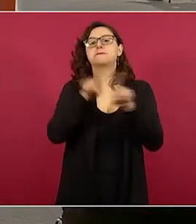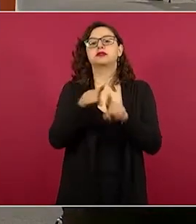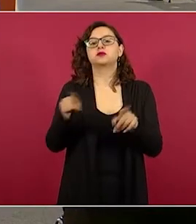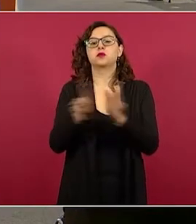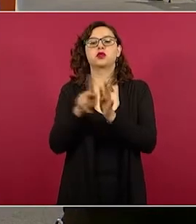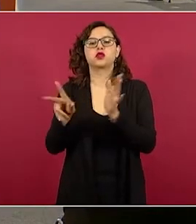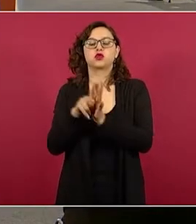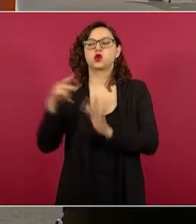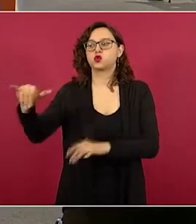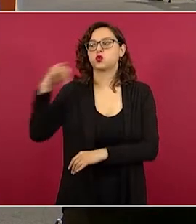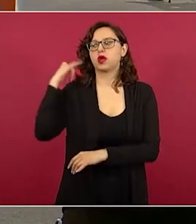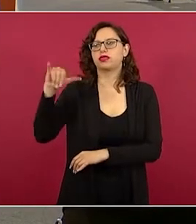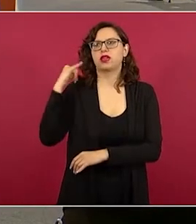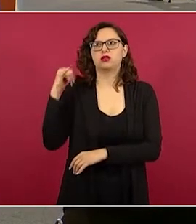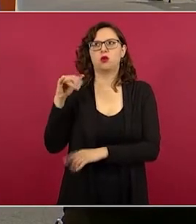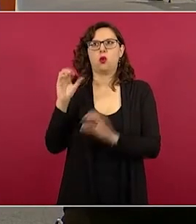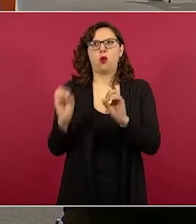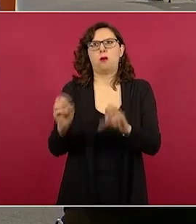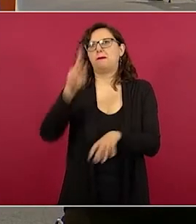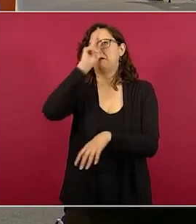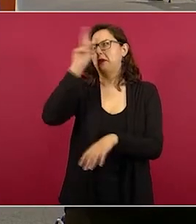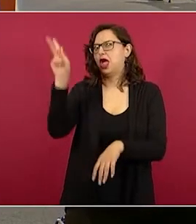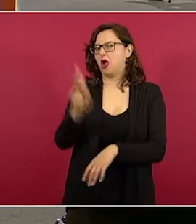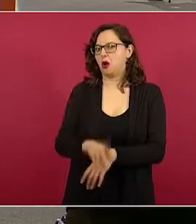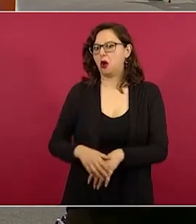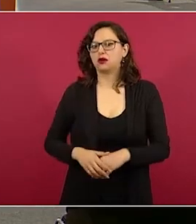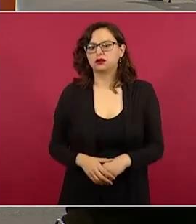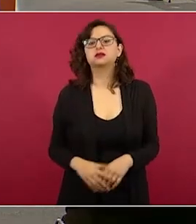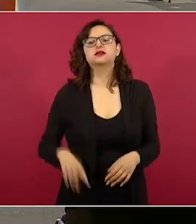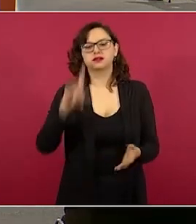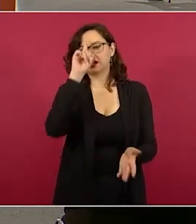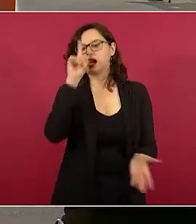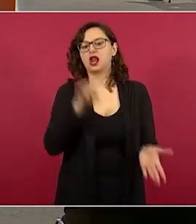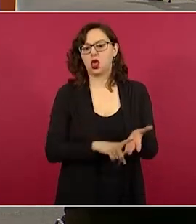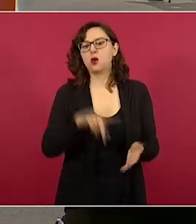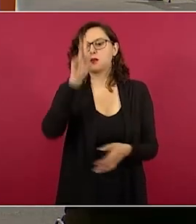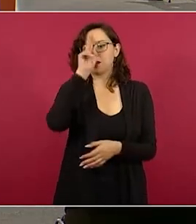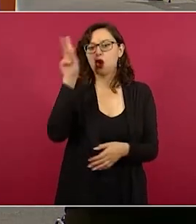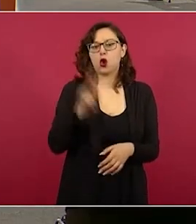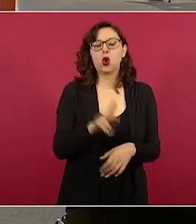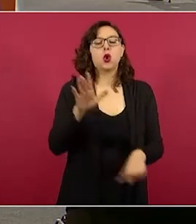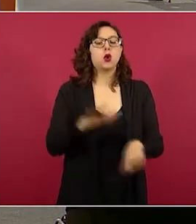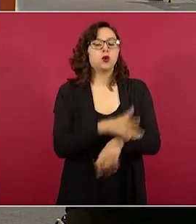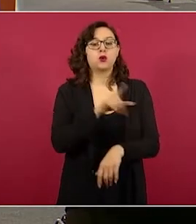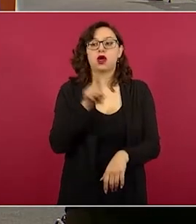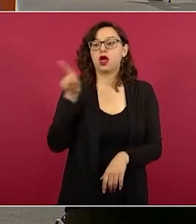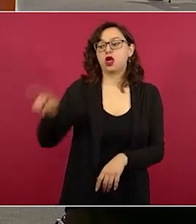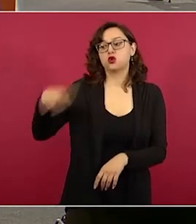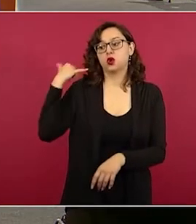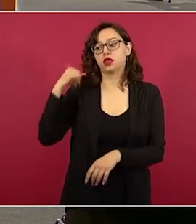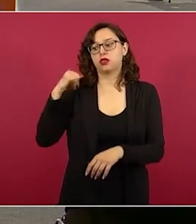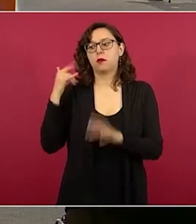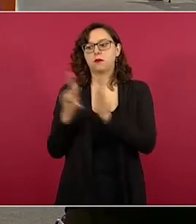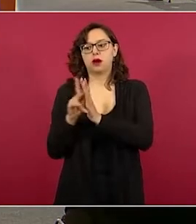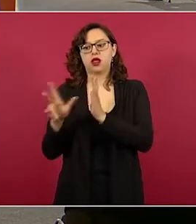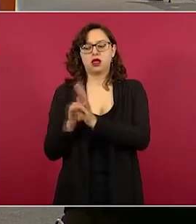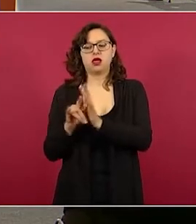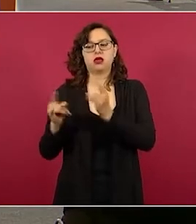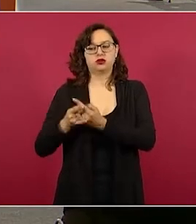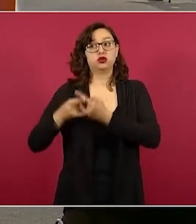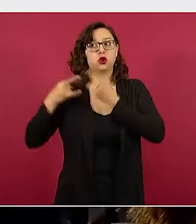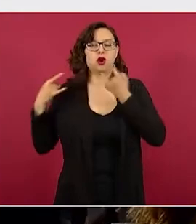el diario de Yucatán tiene más historia